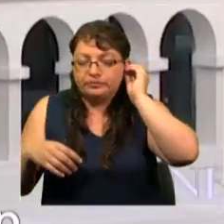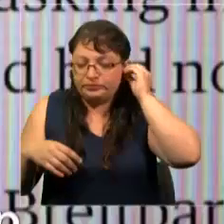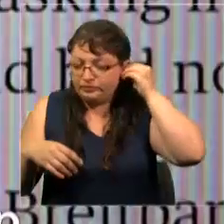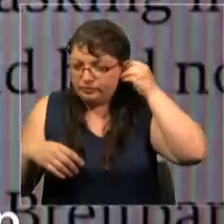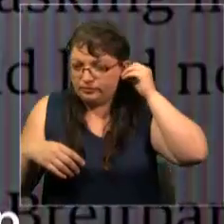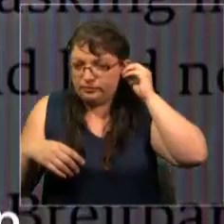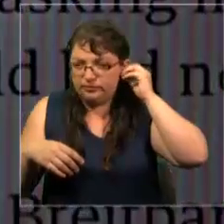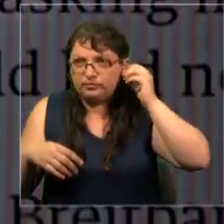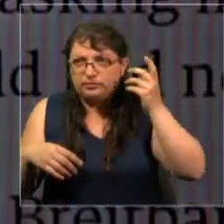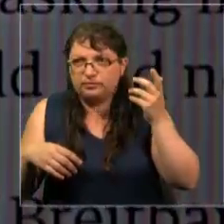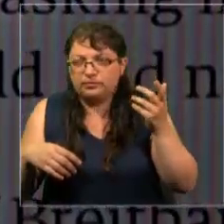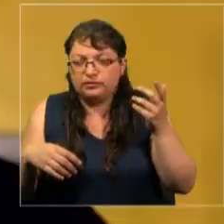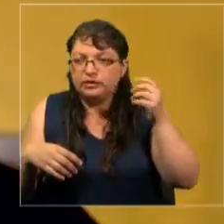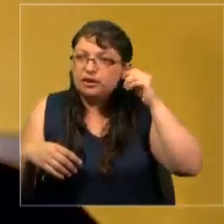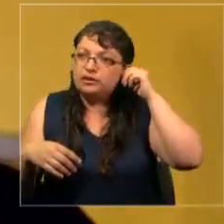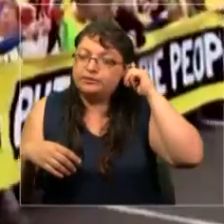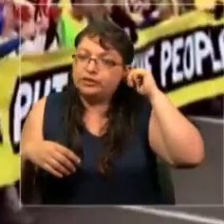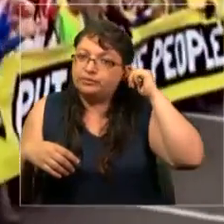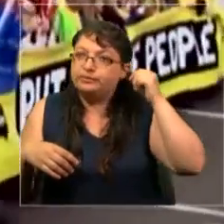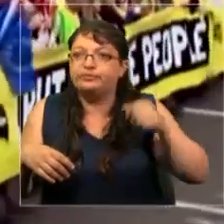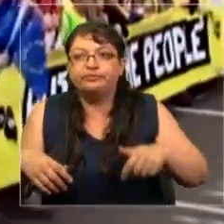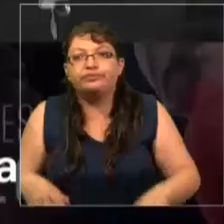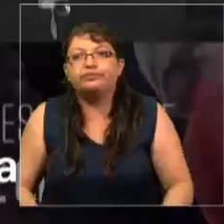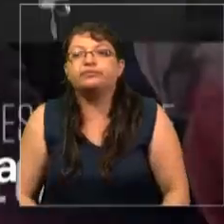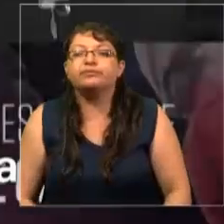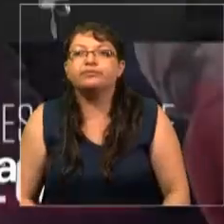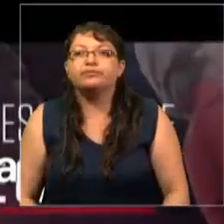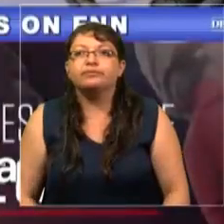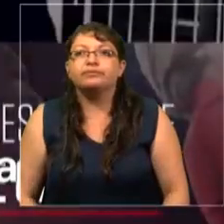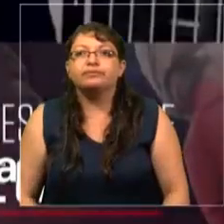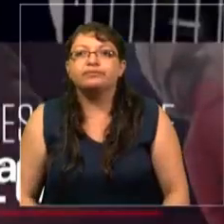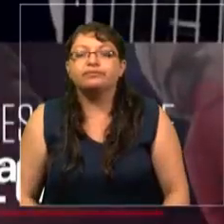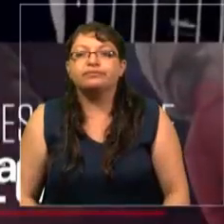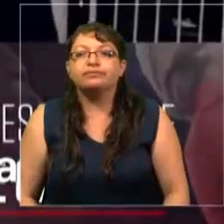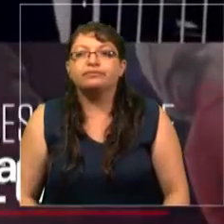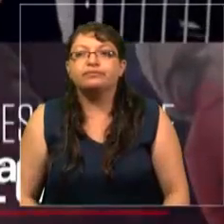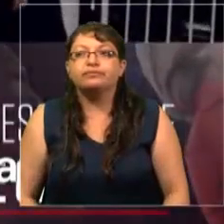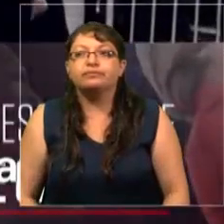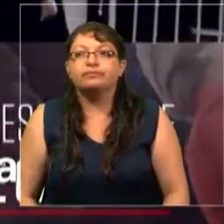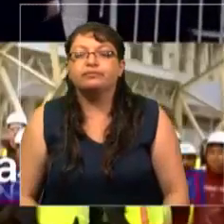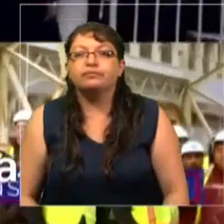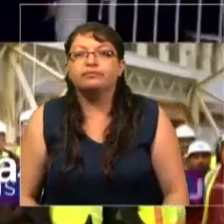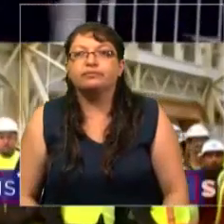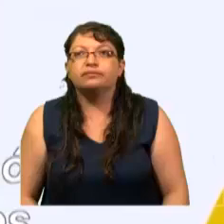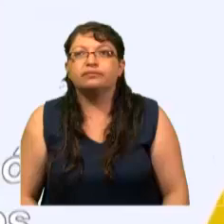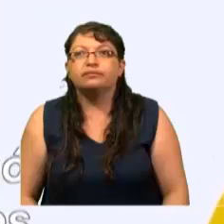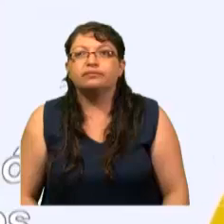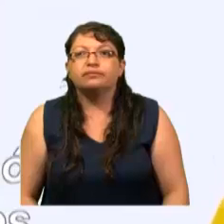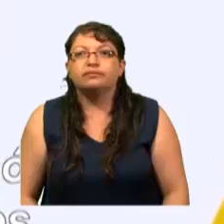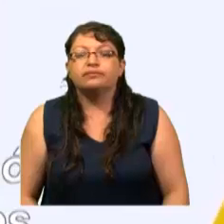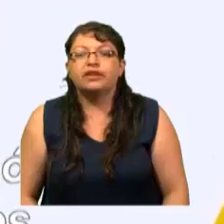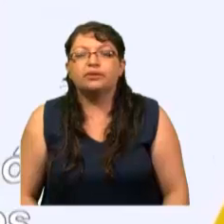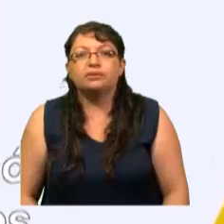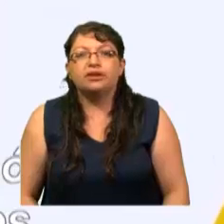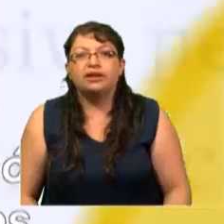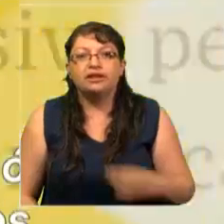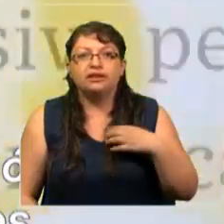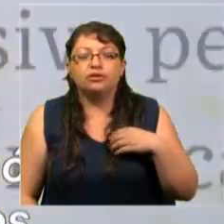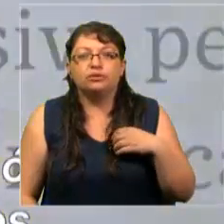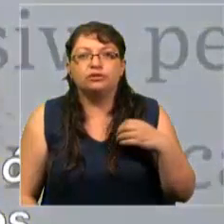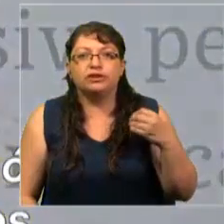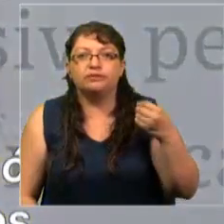They worked for the Trump campaign and for the Brexit campaign. They started using information warfare. Cambridge Analytica